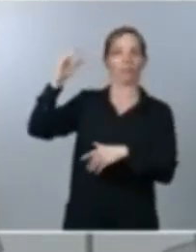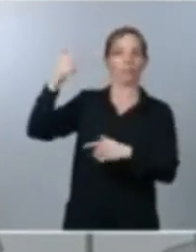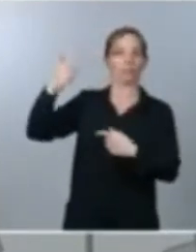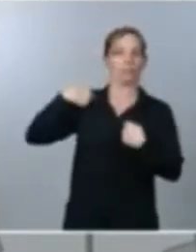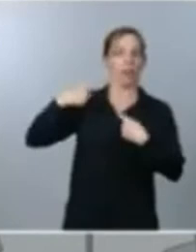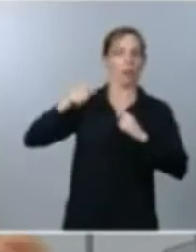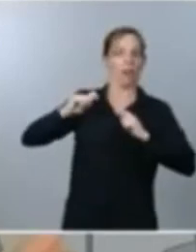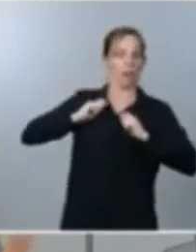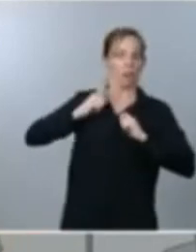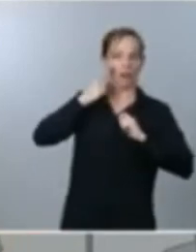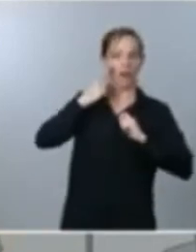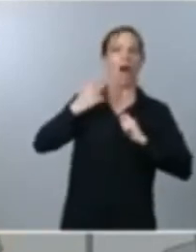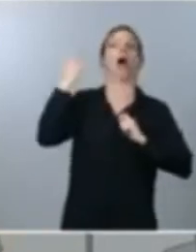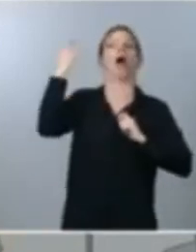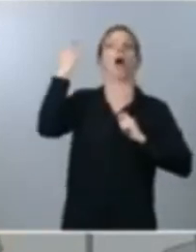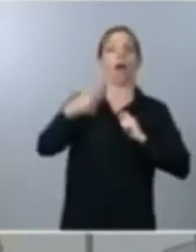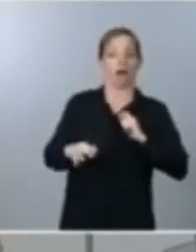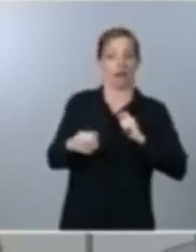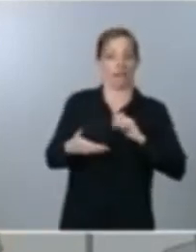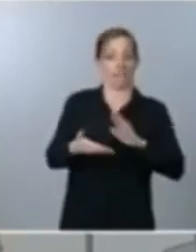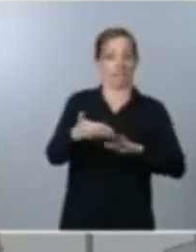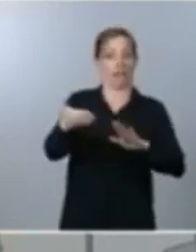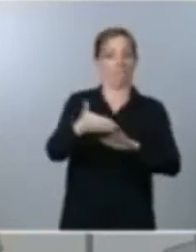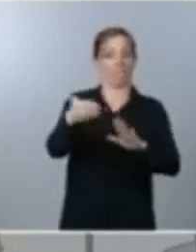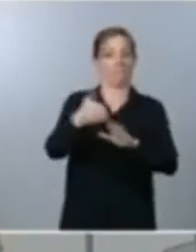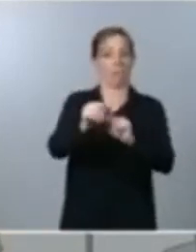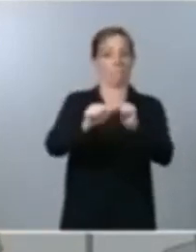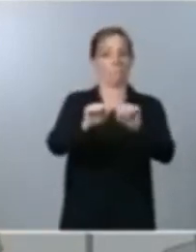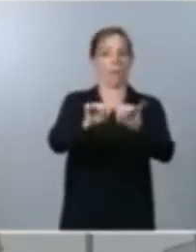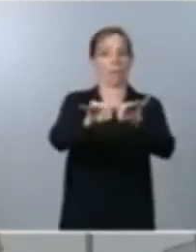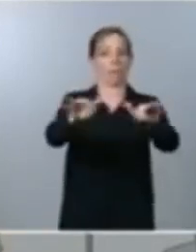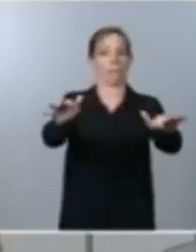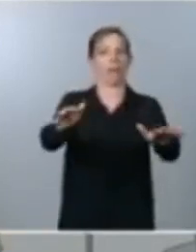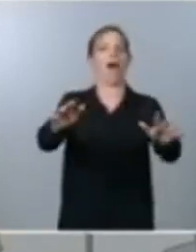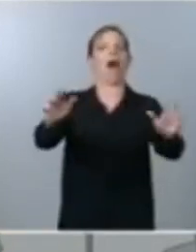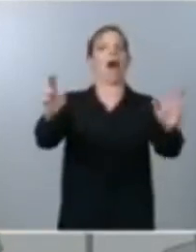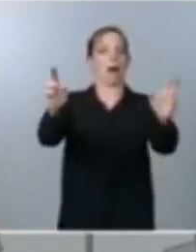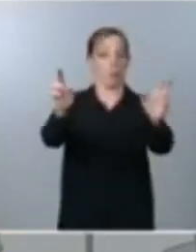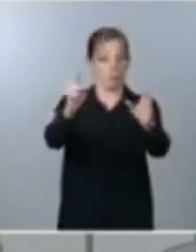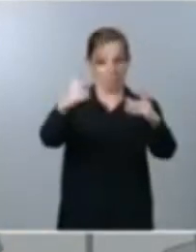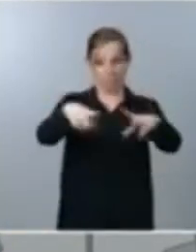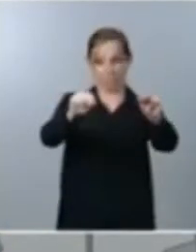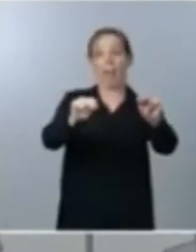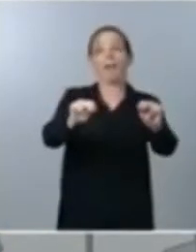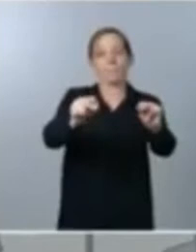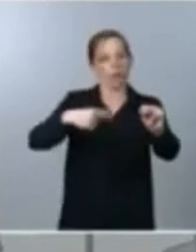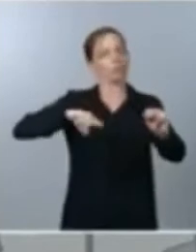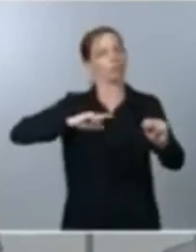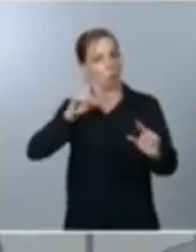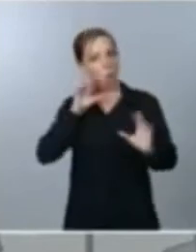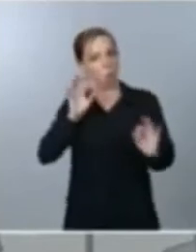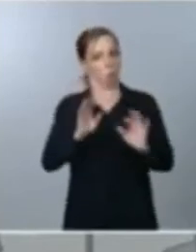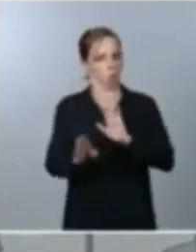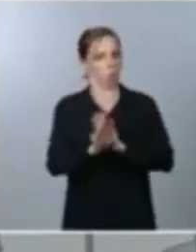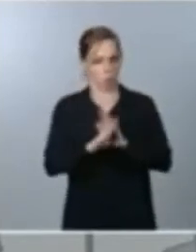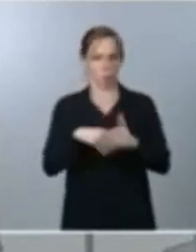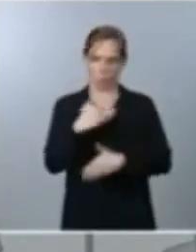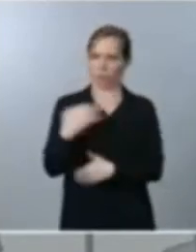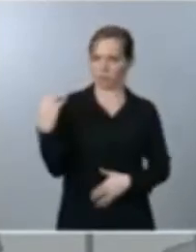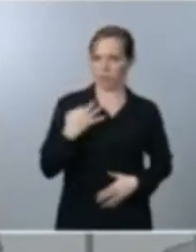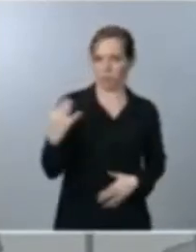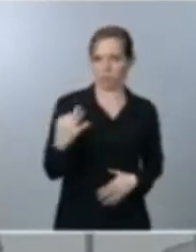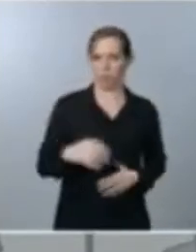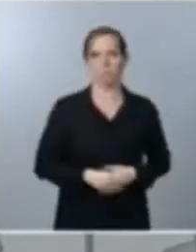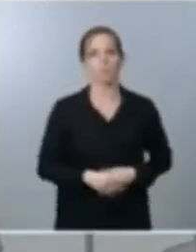metros de esta pandemia que estamos sufriendo pero que no podemos bajar la guardia y que por tanto esa recuperación de la